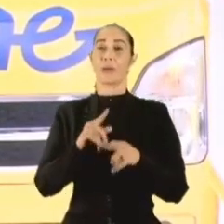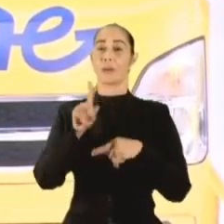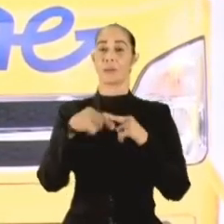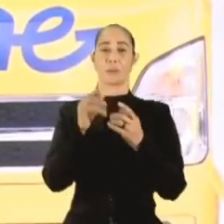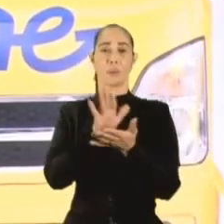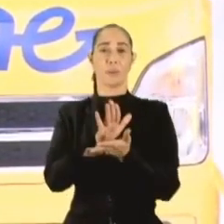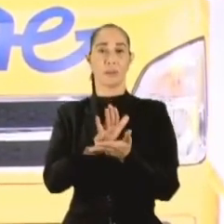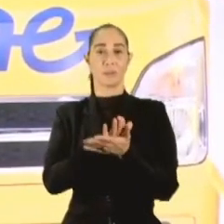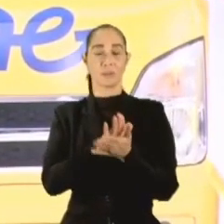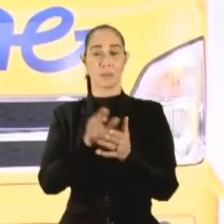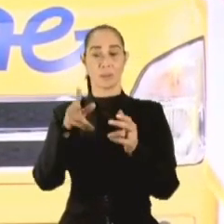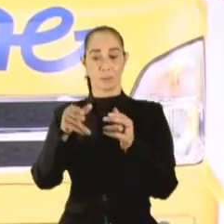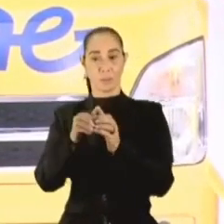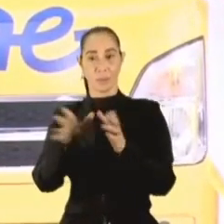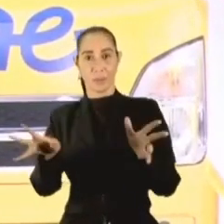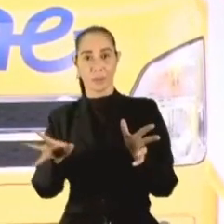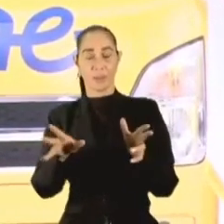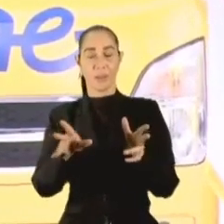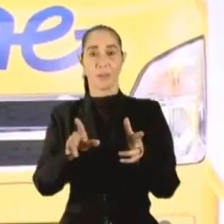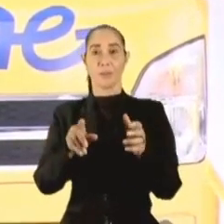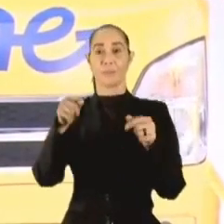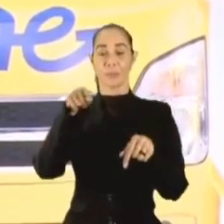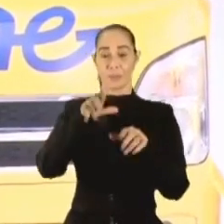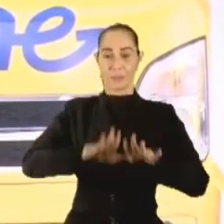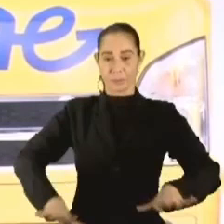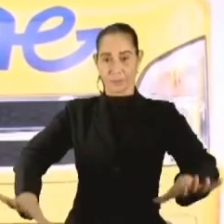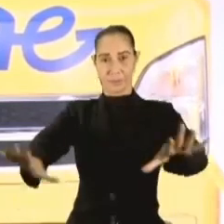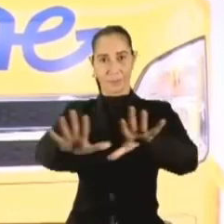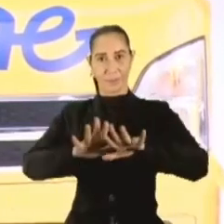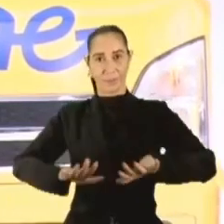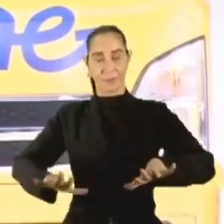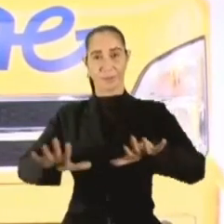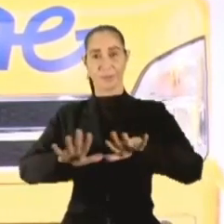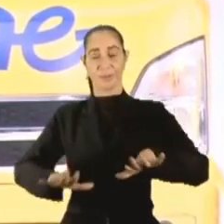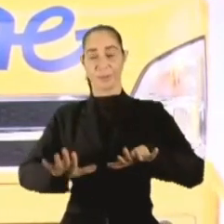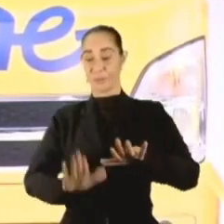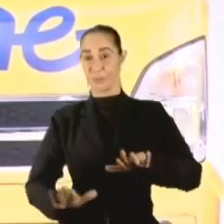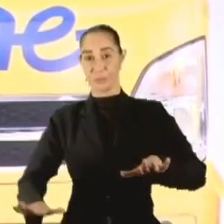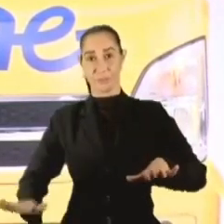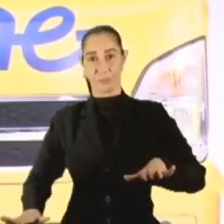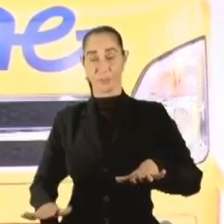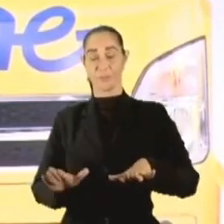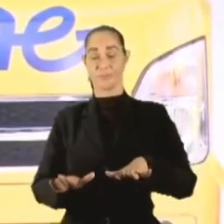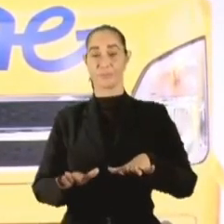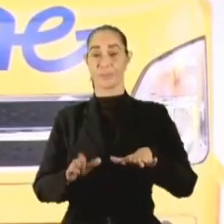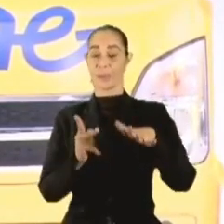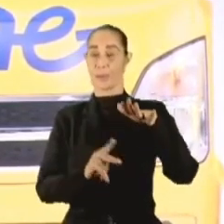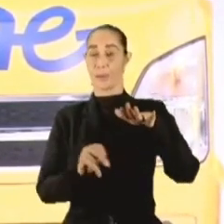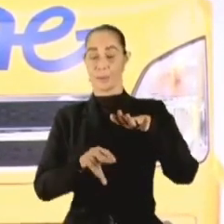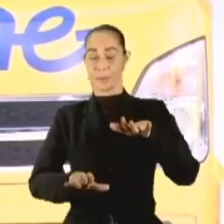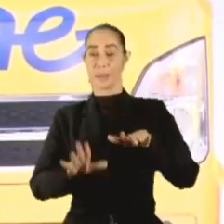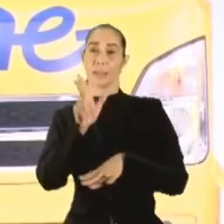escuelas que estamos inaugurando tienen un área de preescolar para los niños de tres a